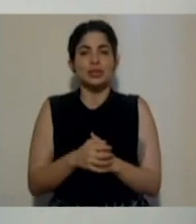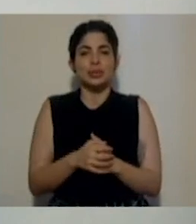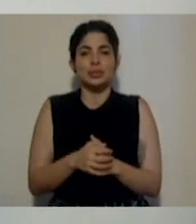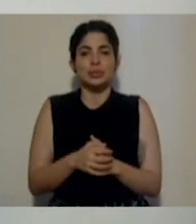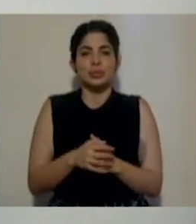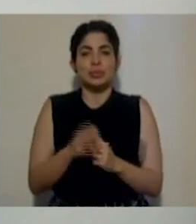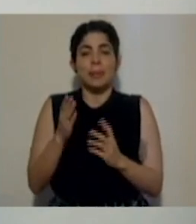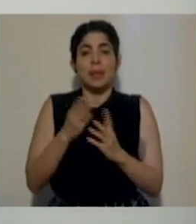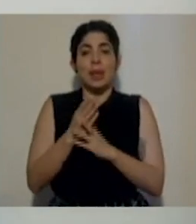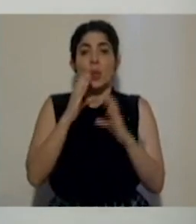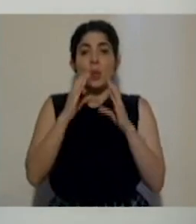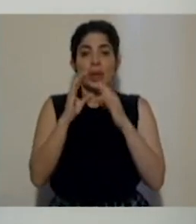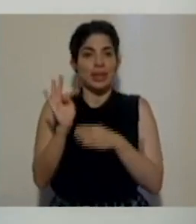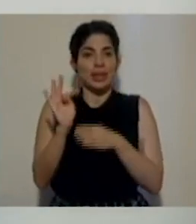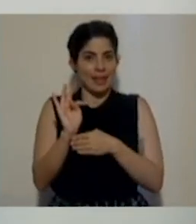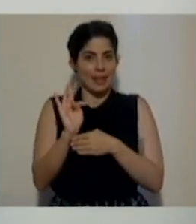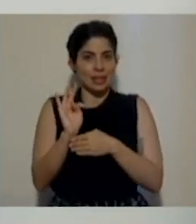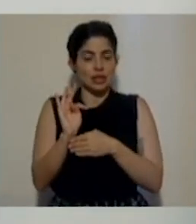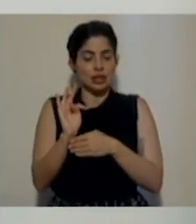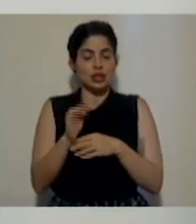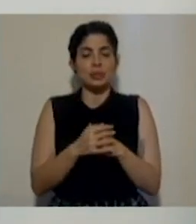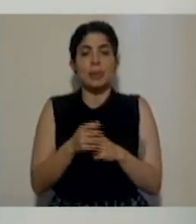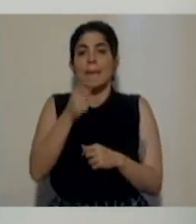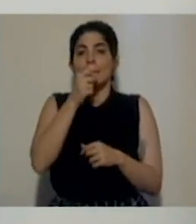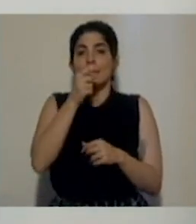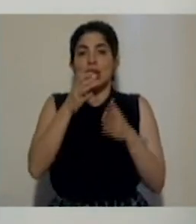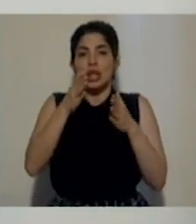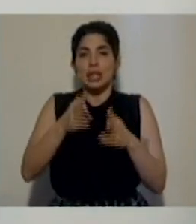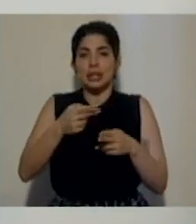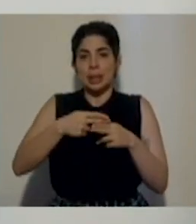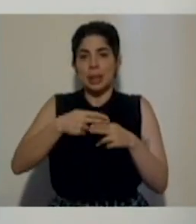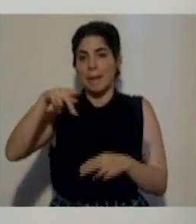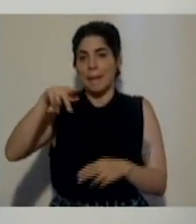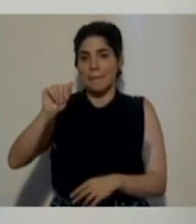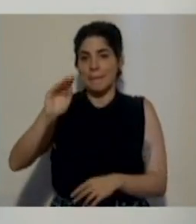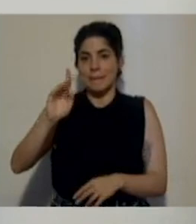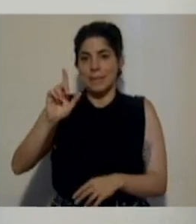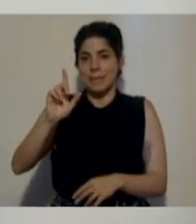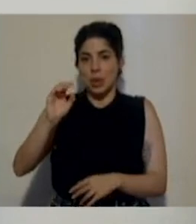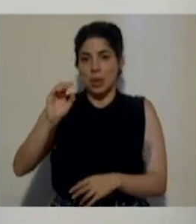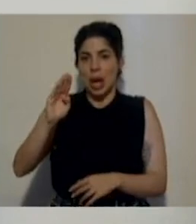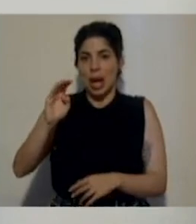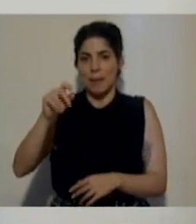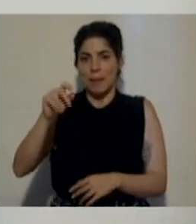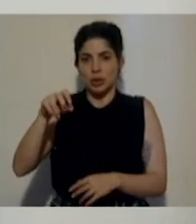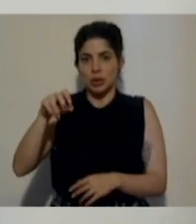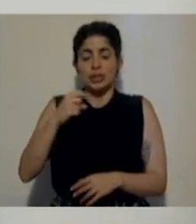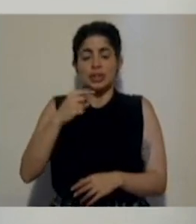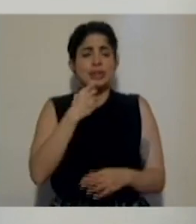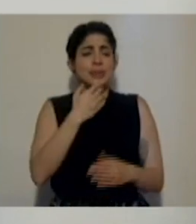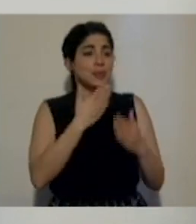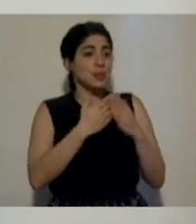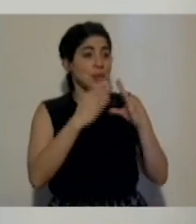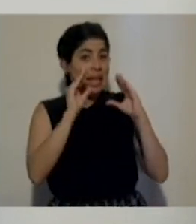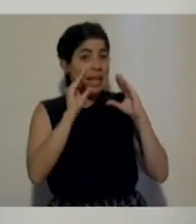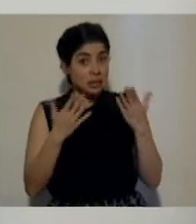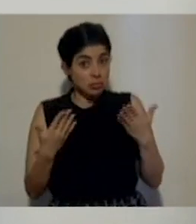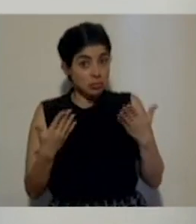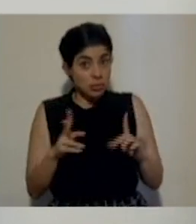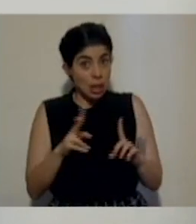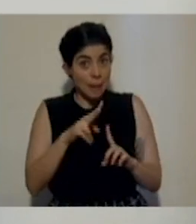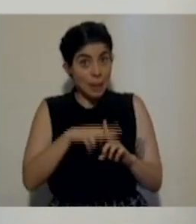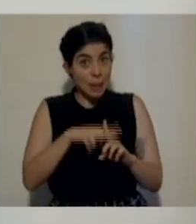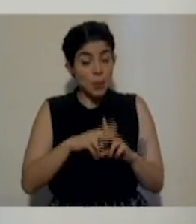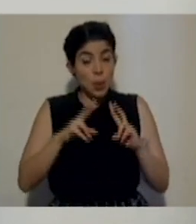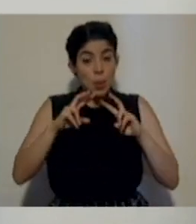es de comunicación, de televisión por parte del periodista Pablo Campos. Muy buenas tardes. Ya se están aplicando las pruebas de